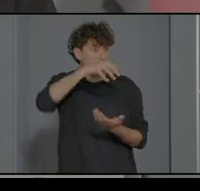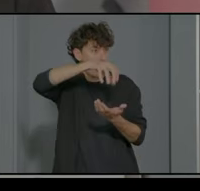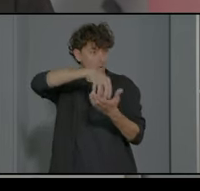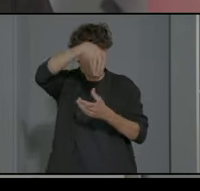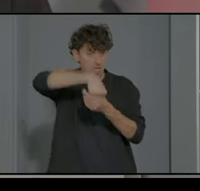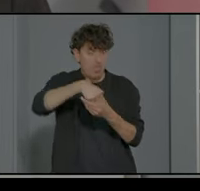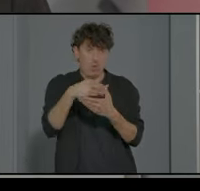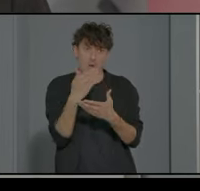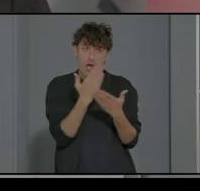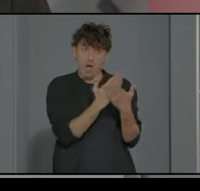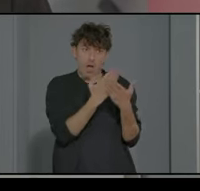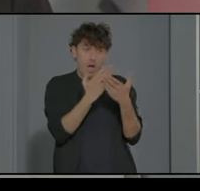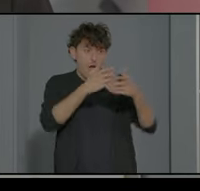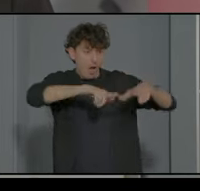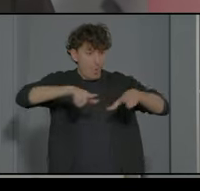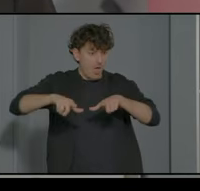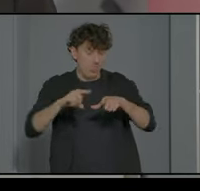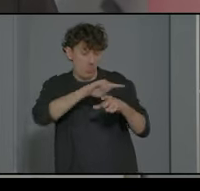de dos aulas estables